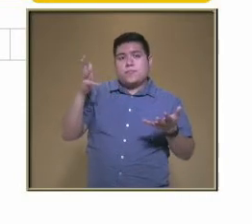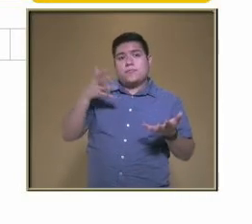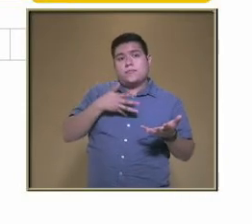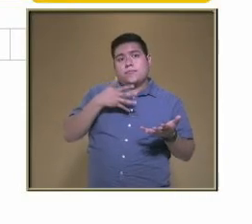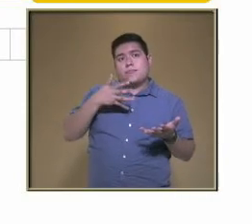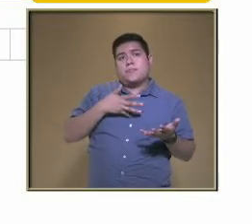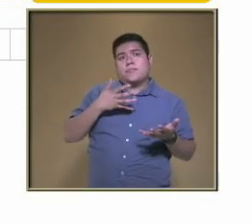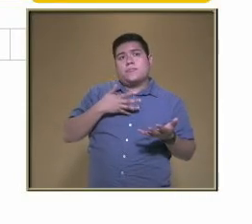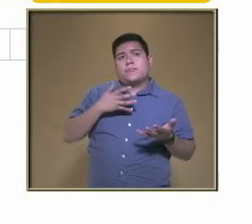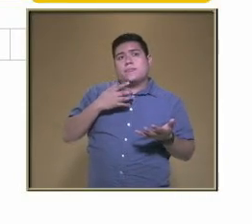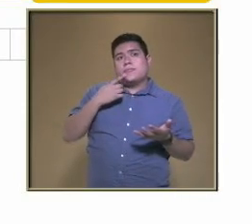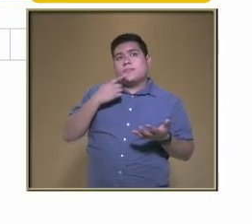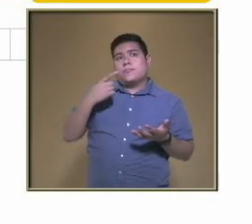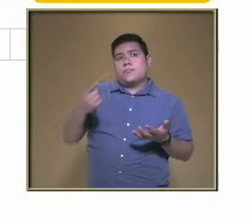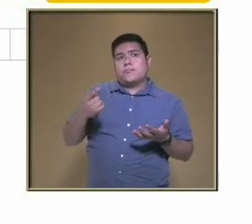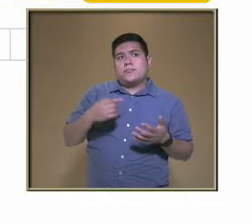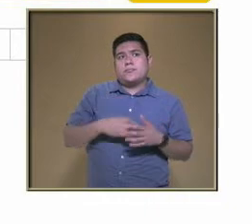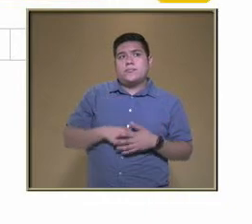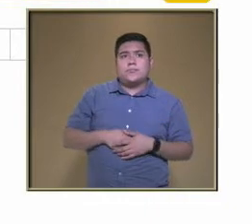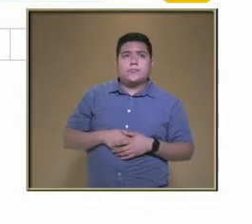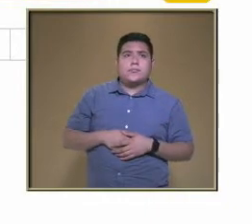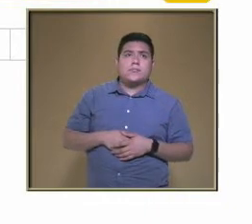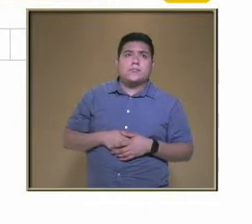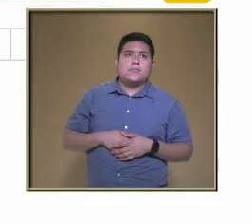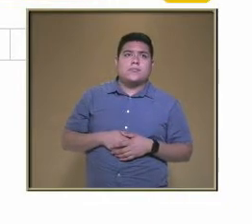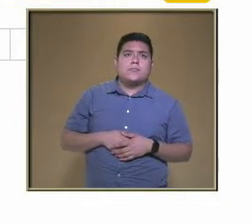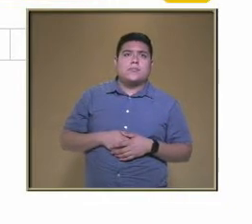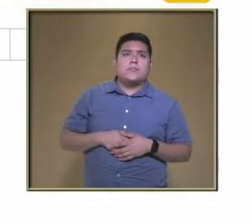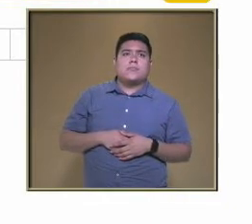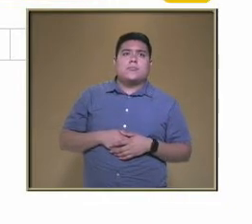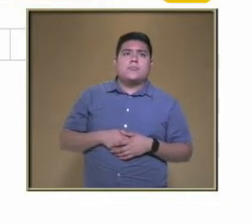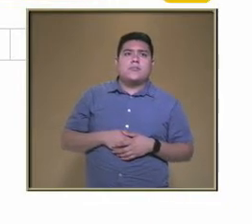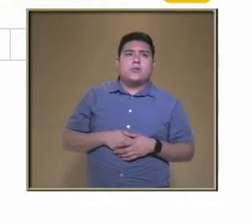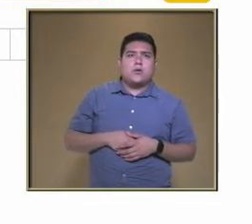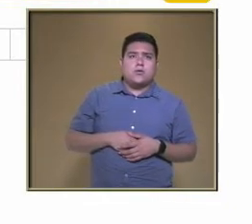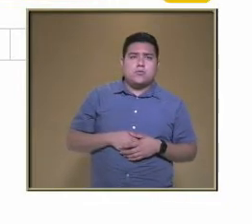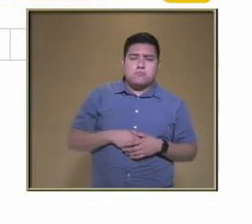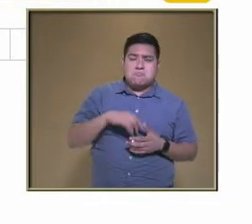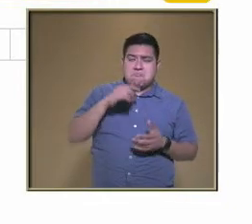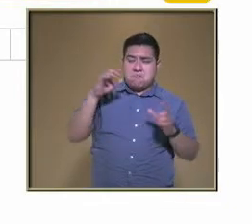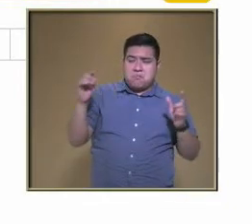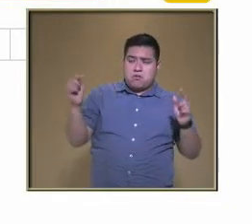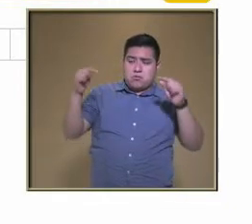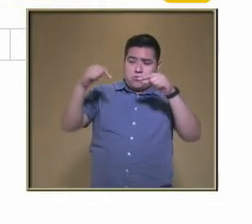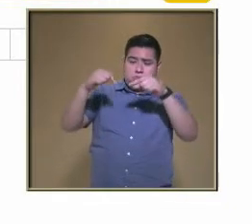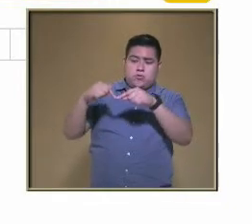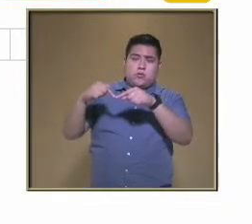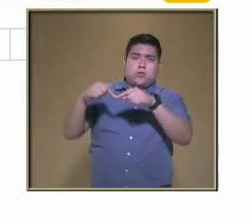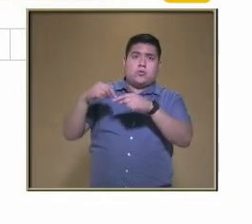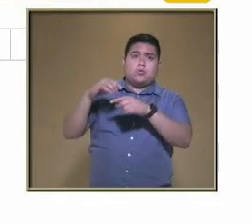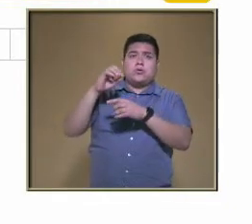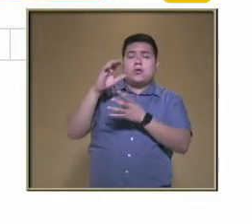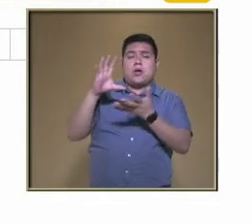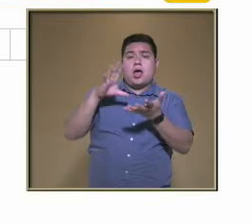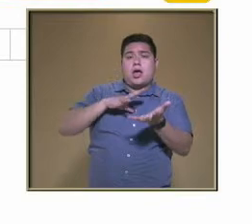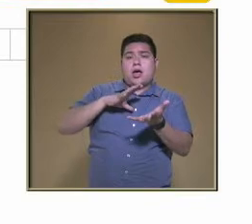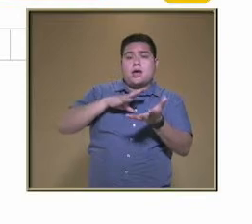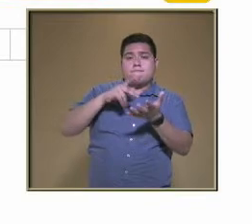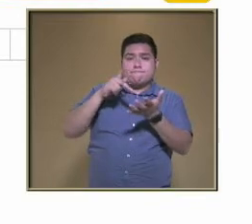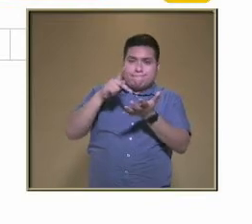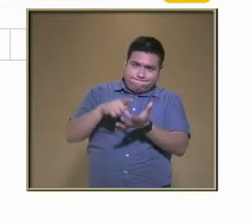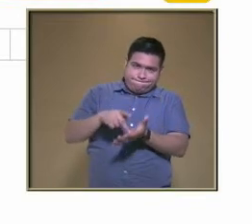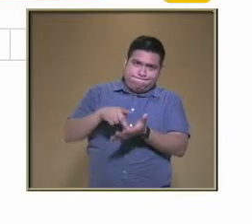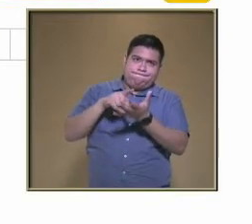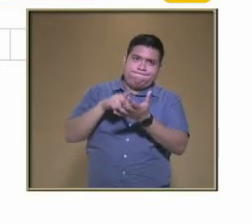Nos menciona Y se ve como Una especie De muesca Un triangulito Y nos dice Que hay sobrepeso En este caso Tendría que revisar